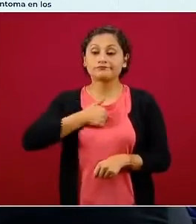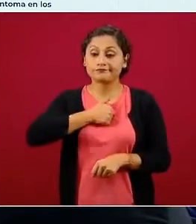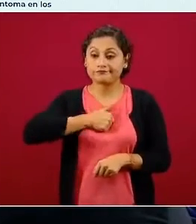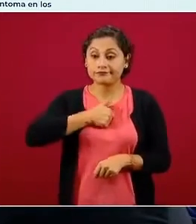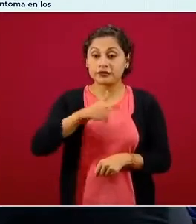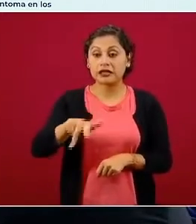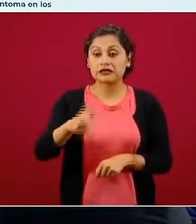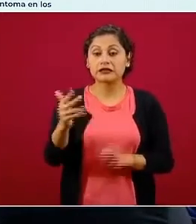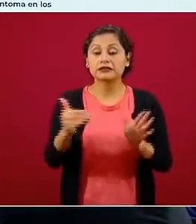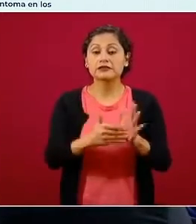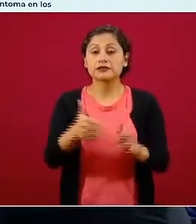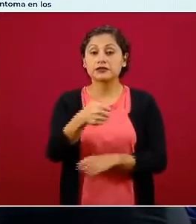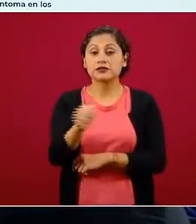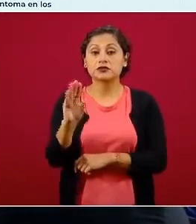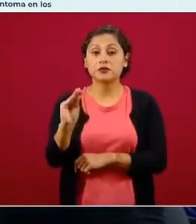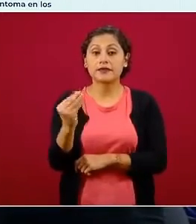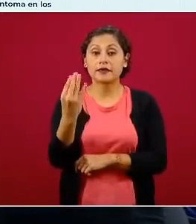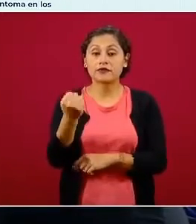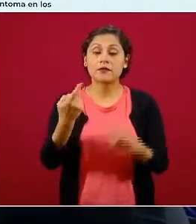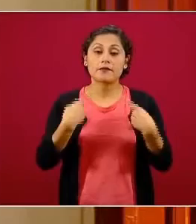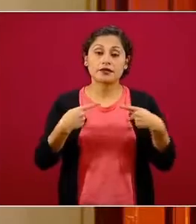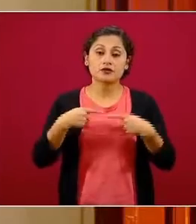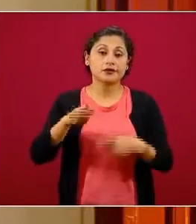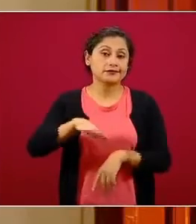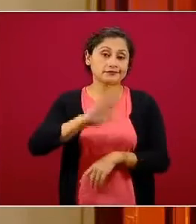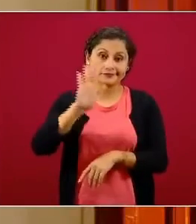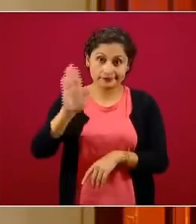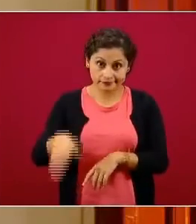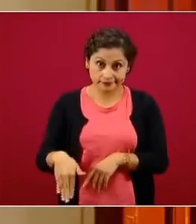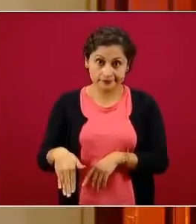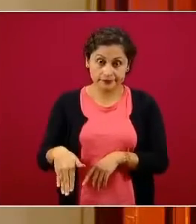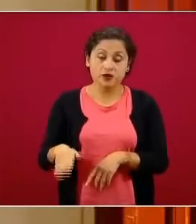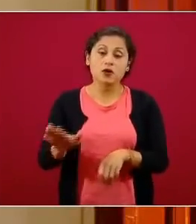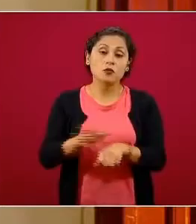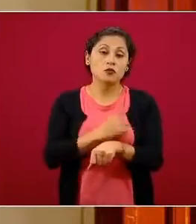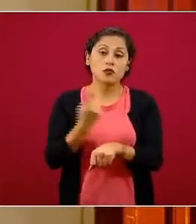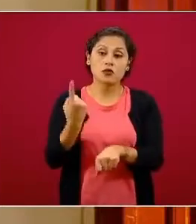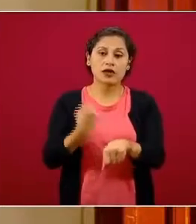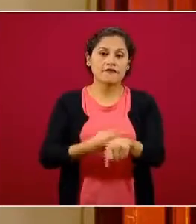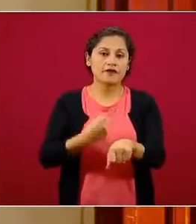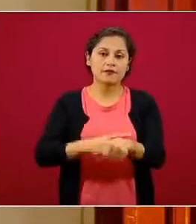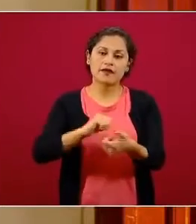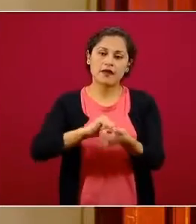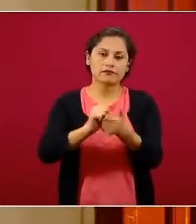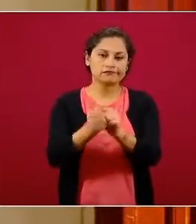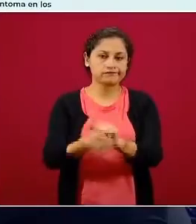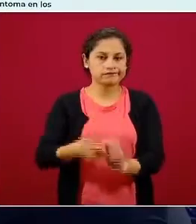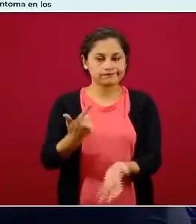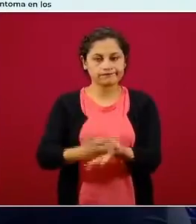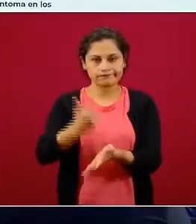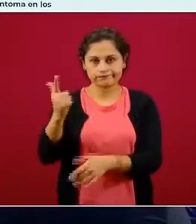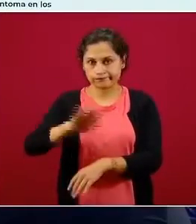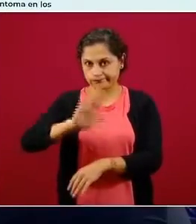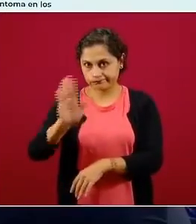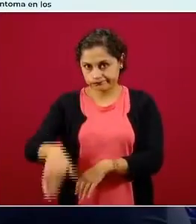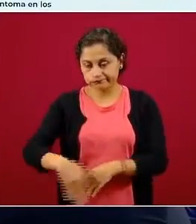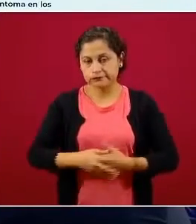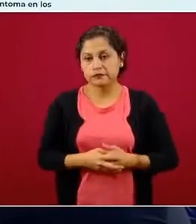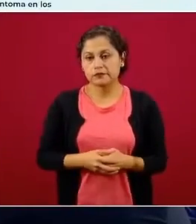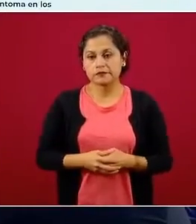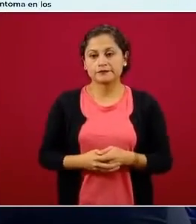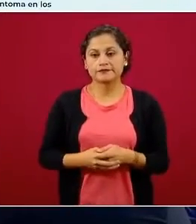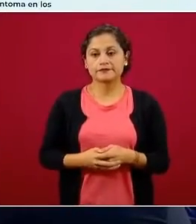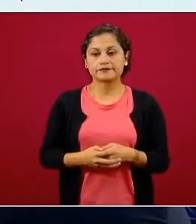699 personas han fallecido a causa de las complicaciones de la enfermedad. Veamos la siguiente